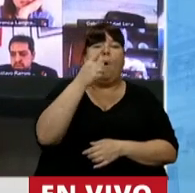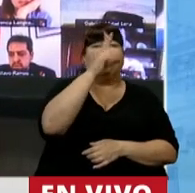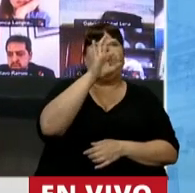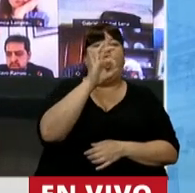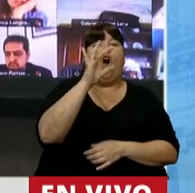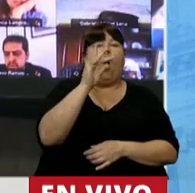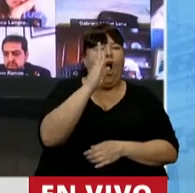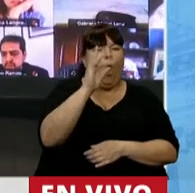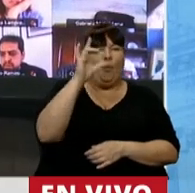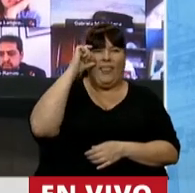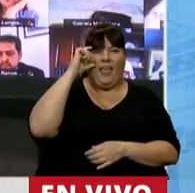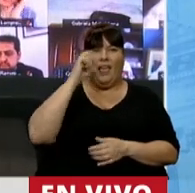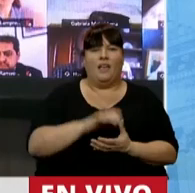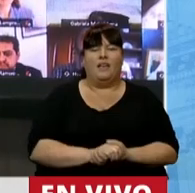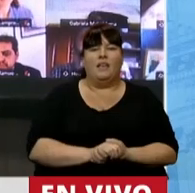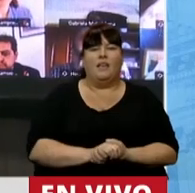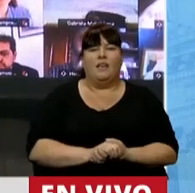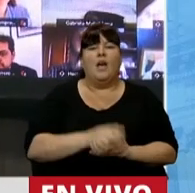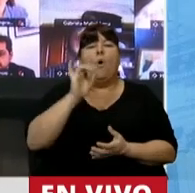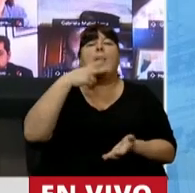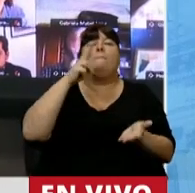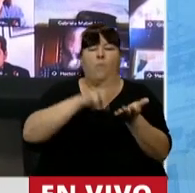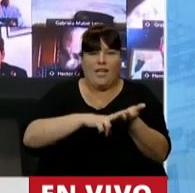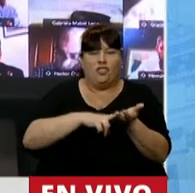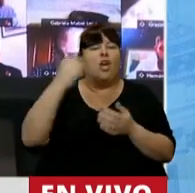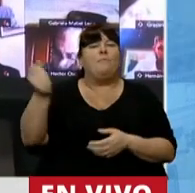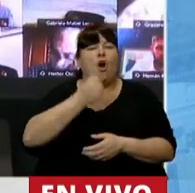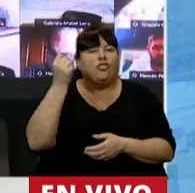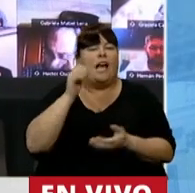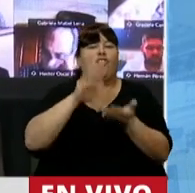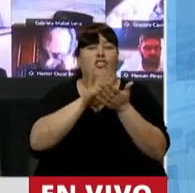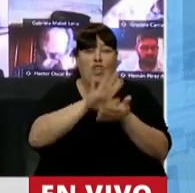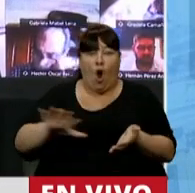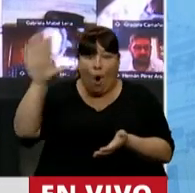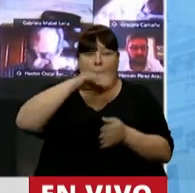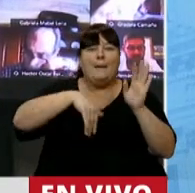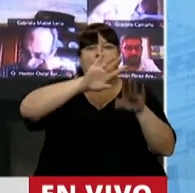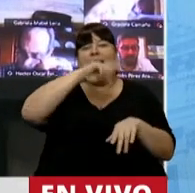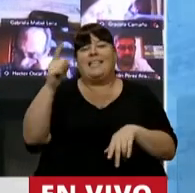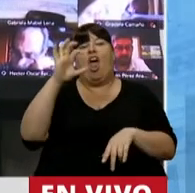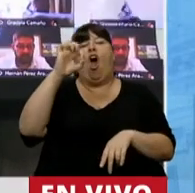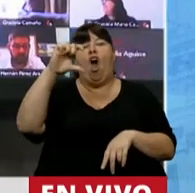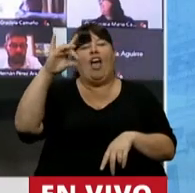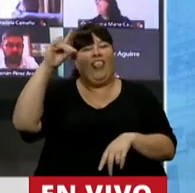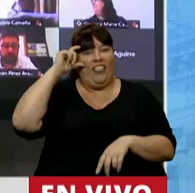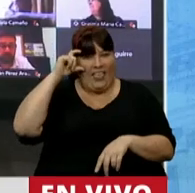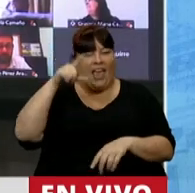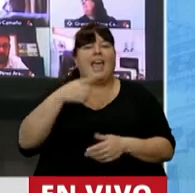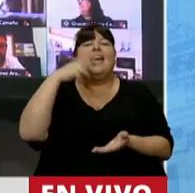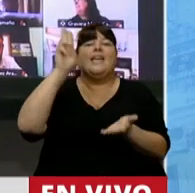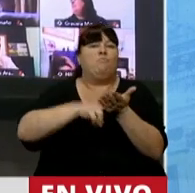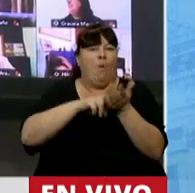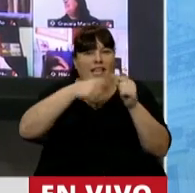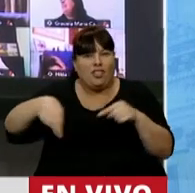en la OCDE. En los únicos impuestos importantes en los que la región está por encima de la OCDE, son los impuestos